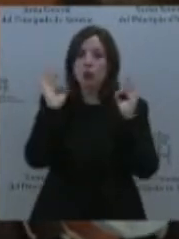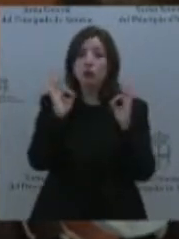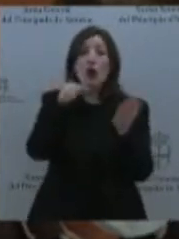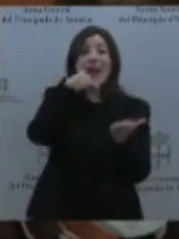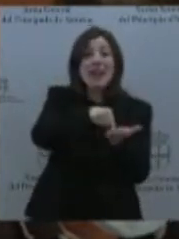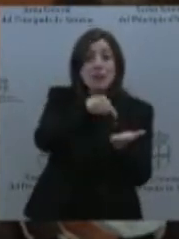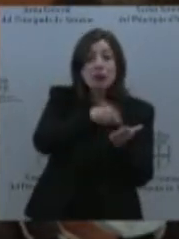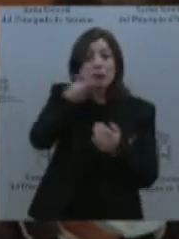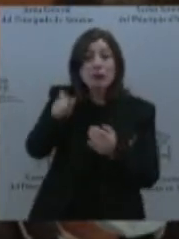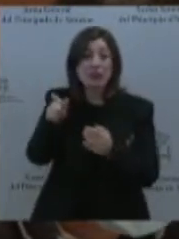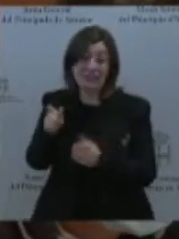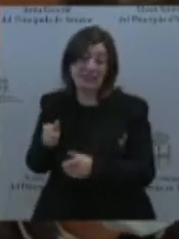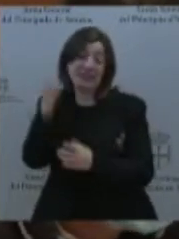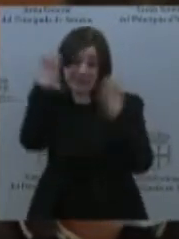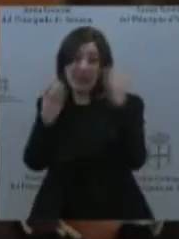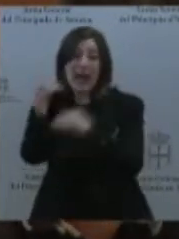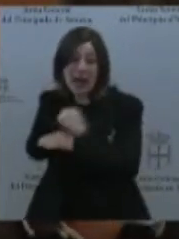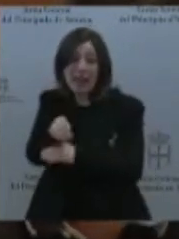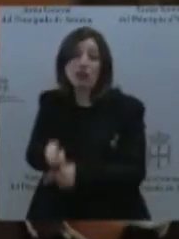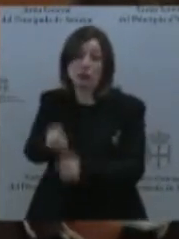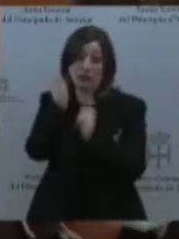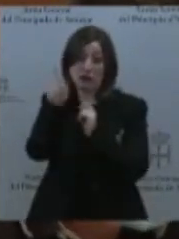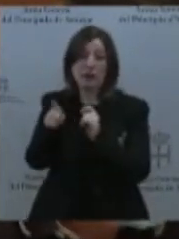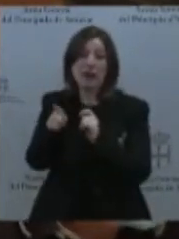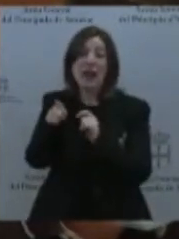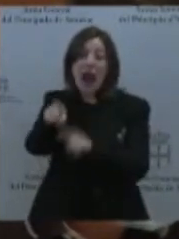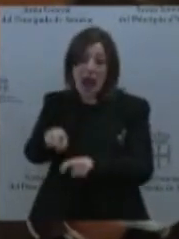agricultores. Como siempre decimos en Podemos, Asturias, consejos vendo, que para mí no tengo nada más. Gracias.